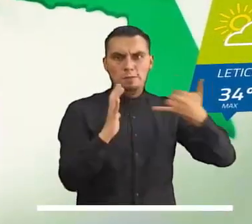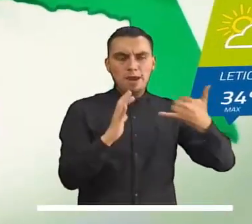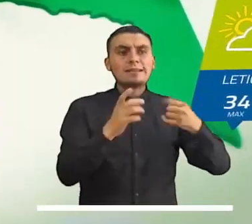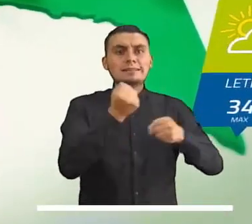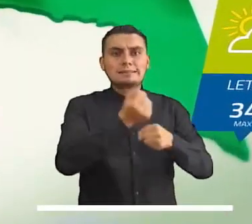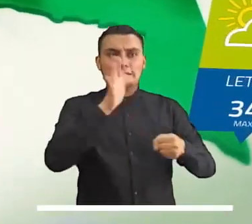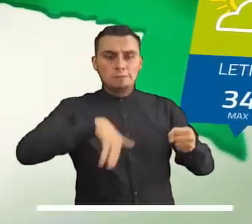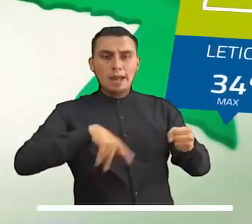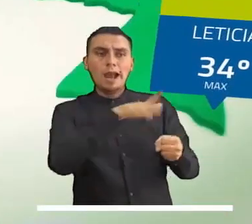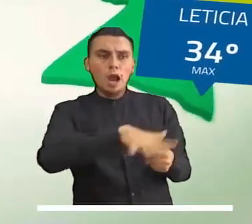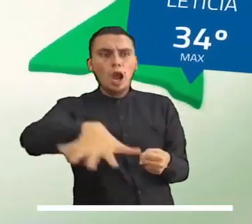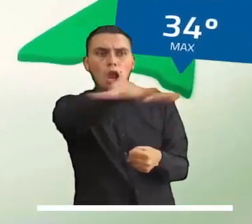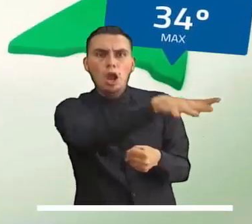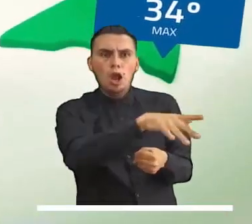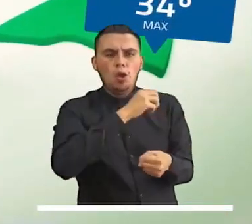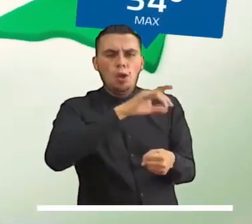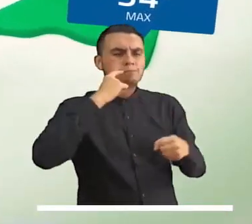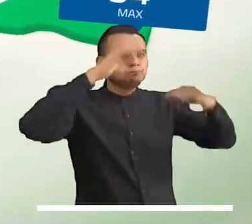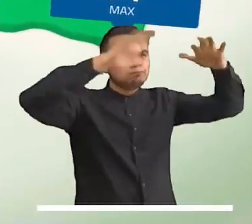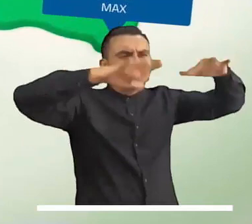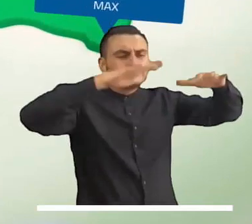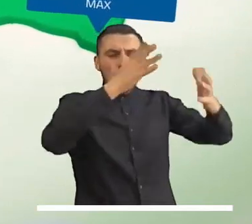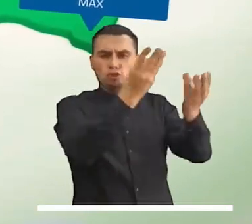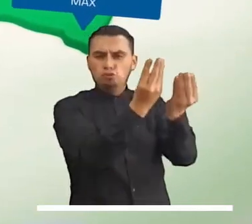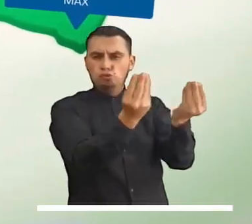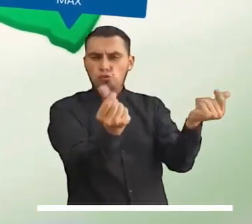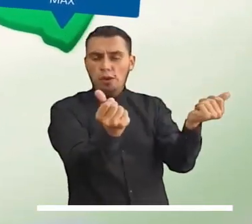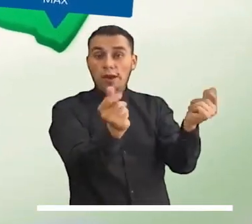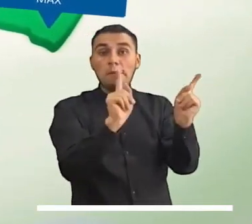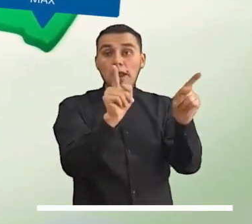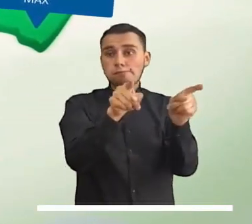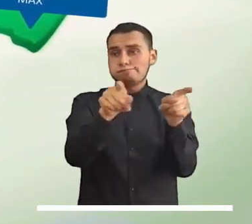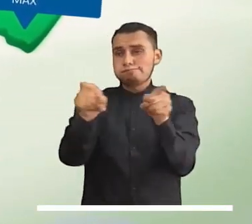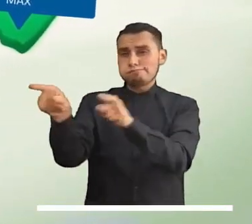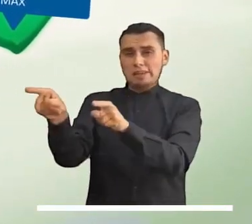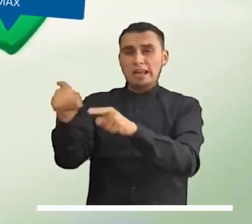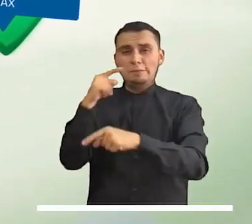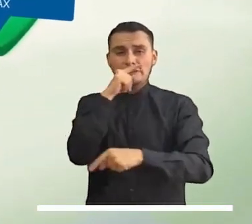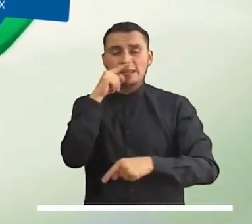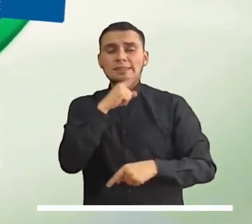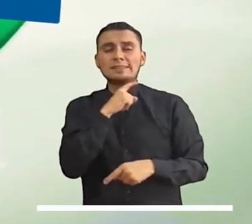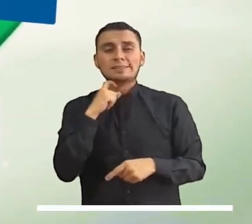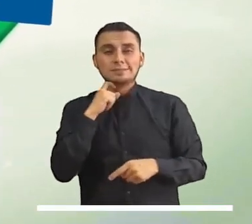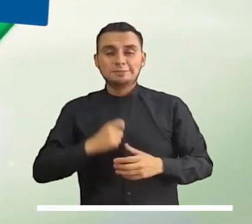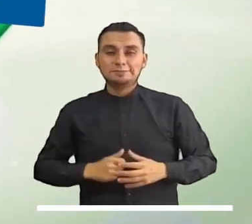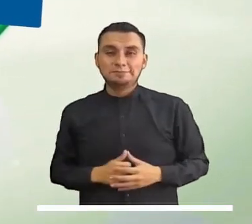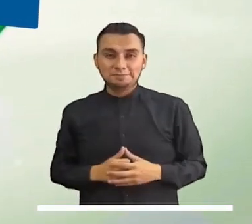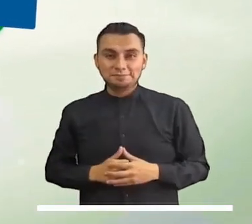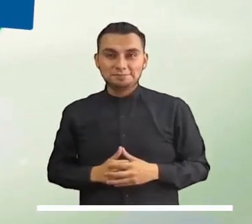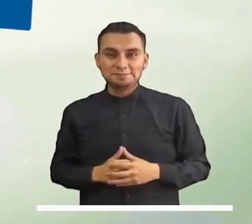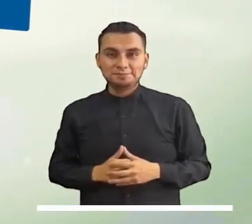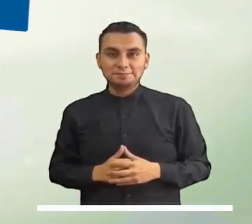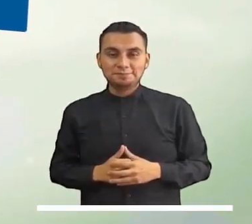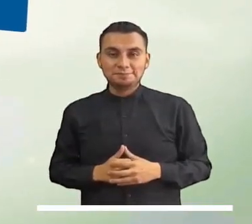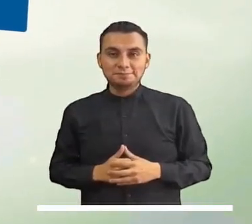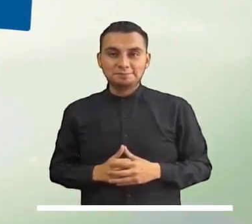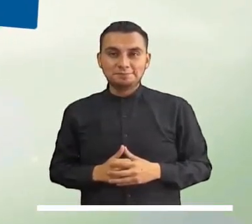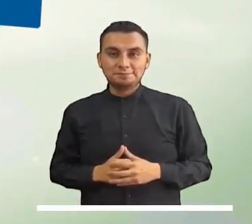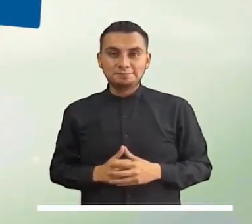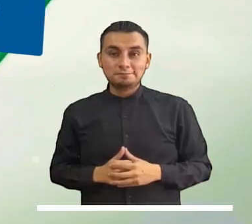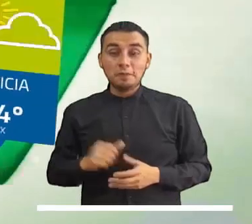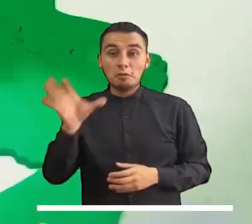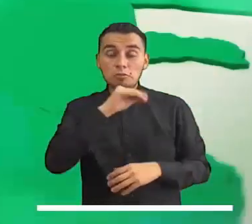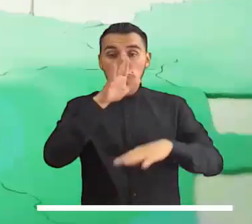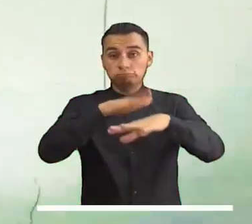Guaymía, Baupés, Amazonas y el oriente de Guaviare prometen precipitaciones ocasionales. Por lo demás, la Amazonía espera un cielo semi